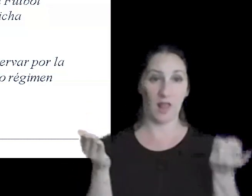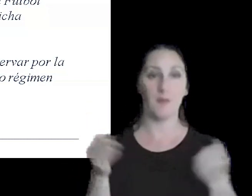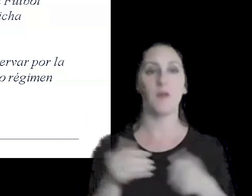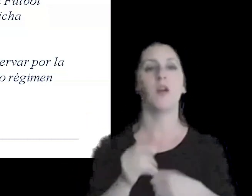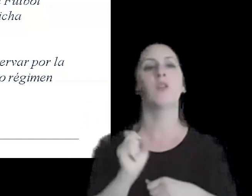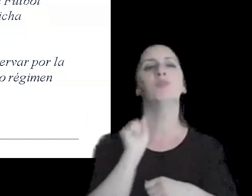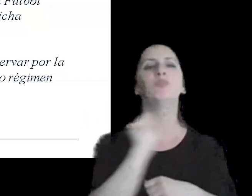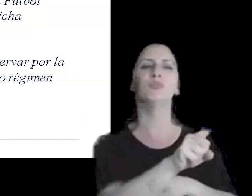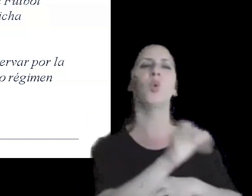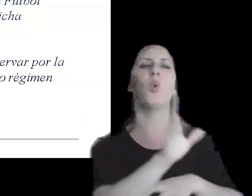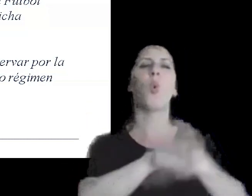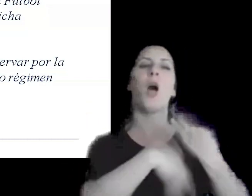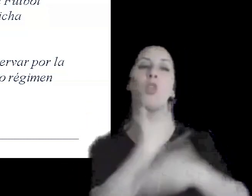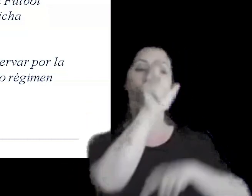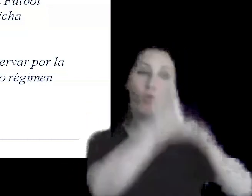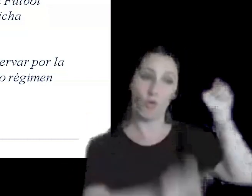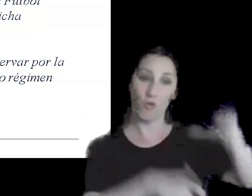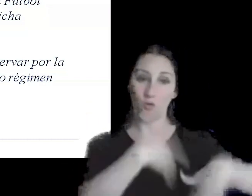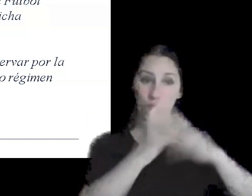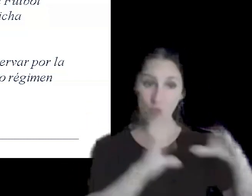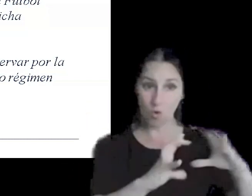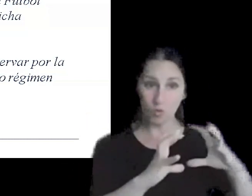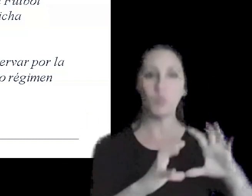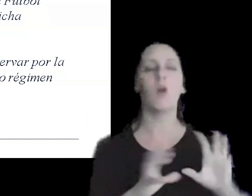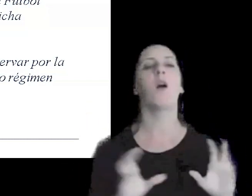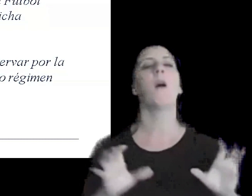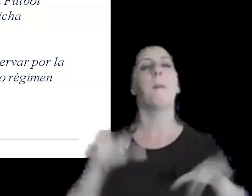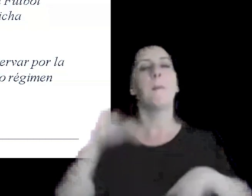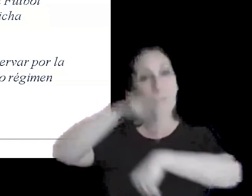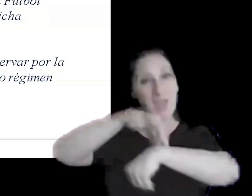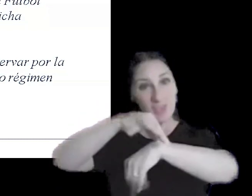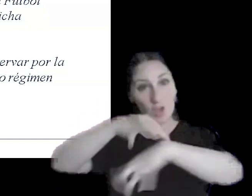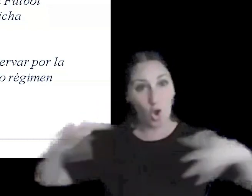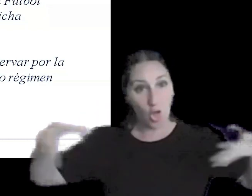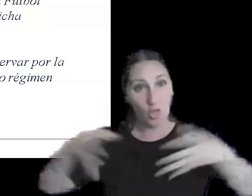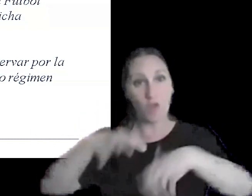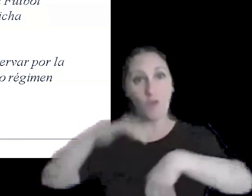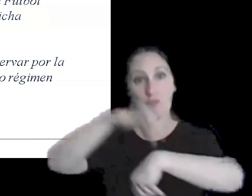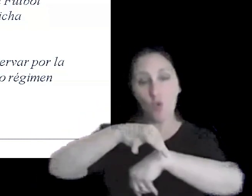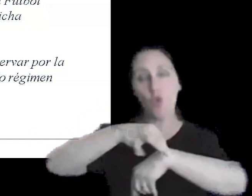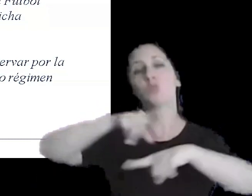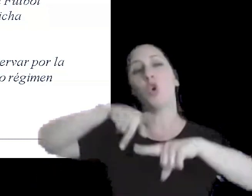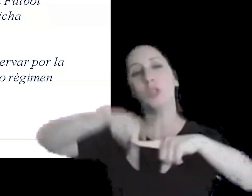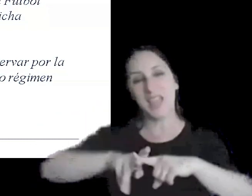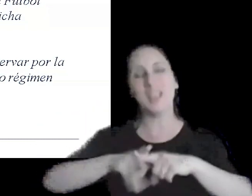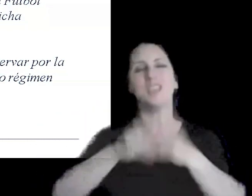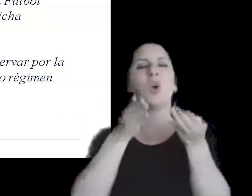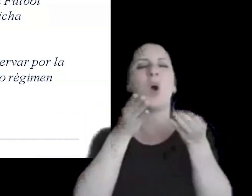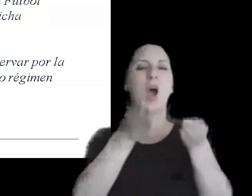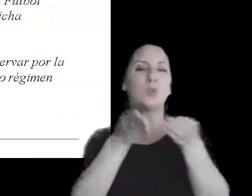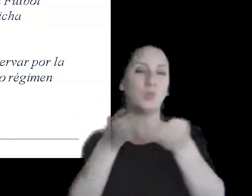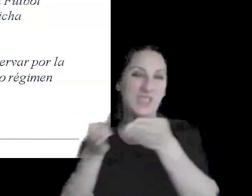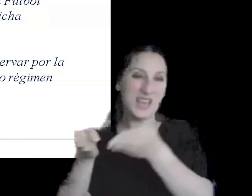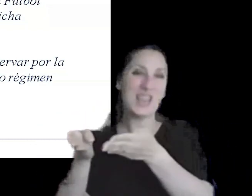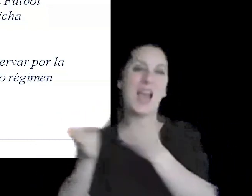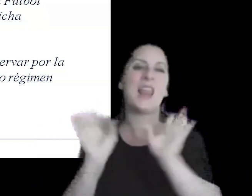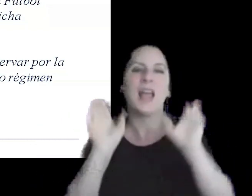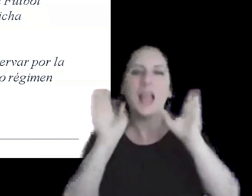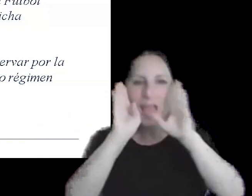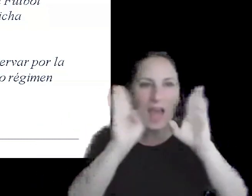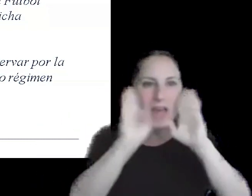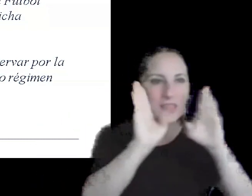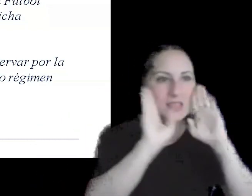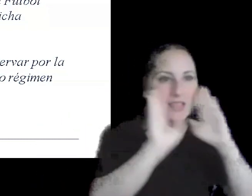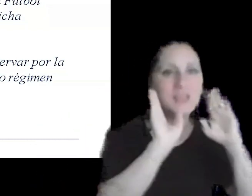jugadores de fútbol miembros del cuerpo médico técnicos y auxiliares que atiendan a los planteles que practiquen